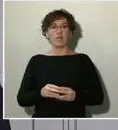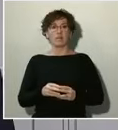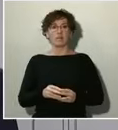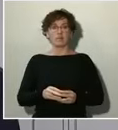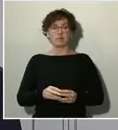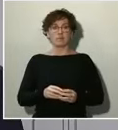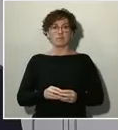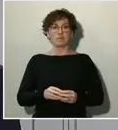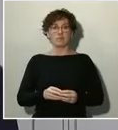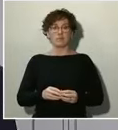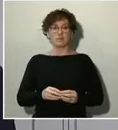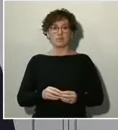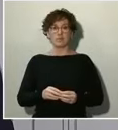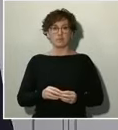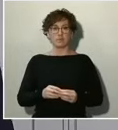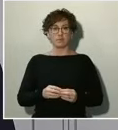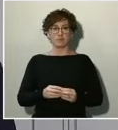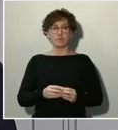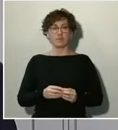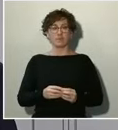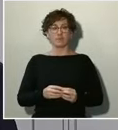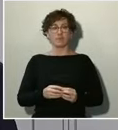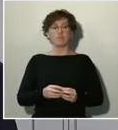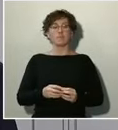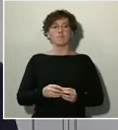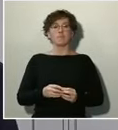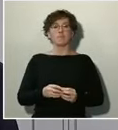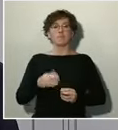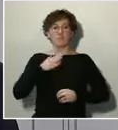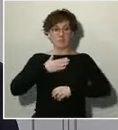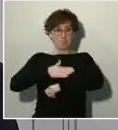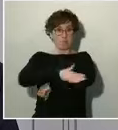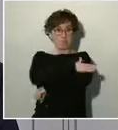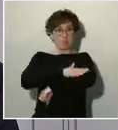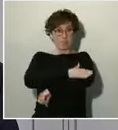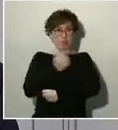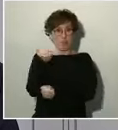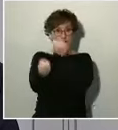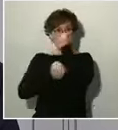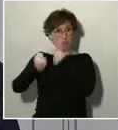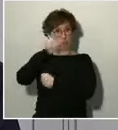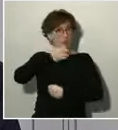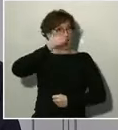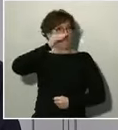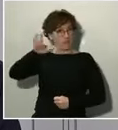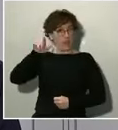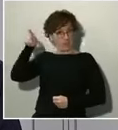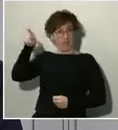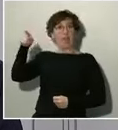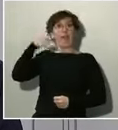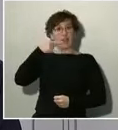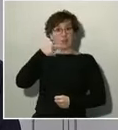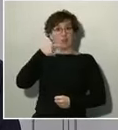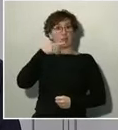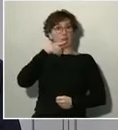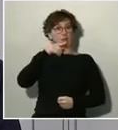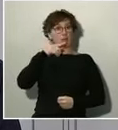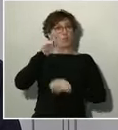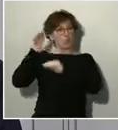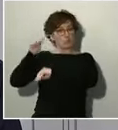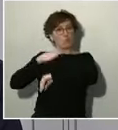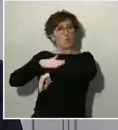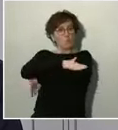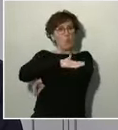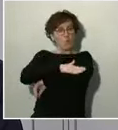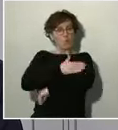Rodrigo Orihuela pregunta, ¿el Ministerio de Economía francés ha dicho que su Gobierno está dispuesto incluso a nacionalizar empresas si es